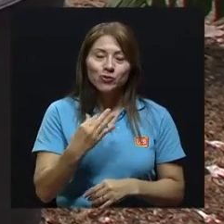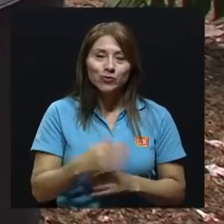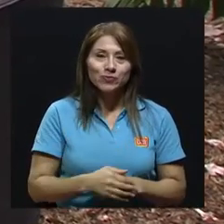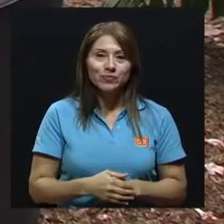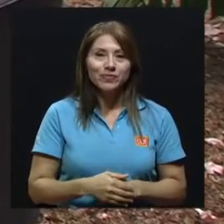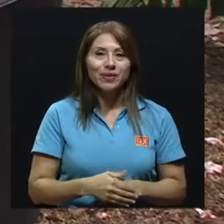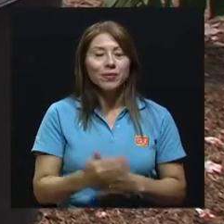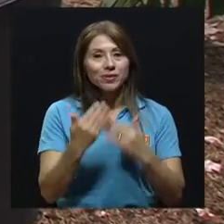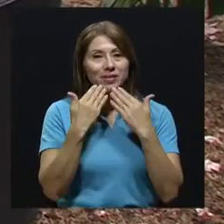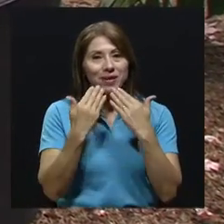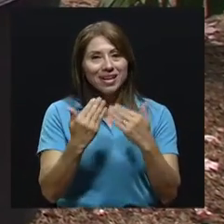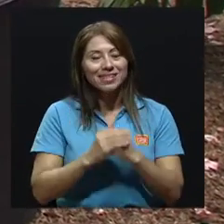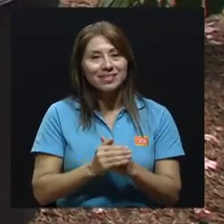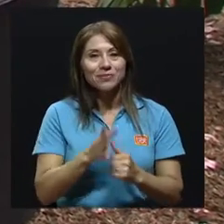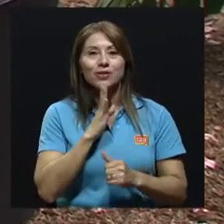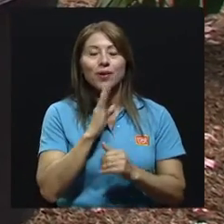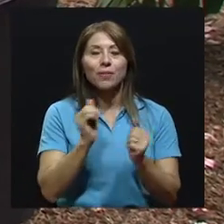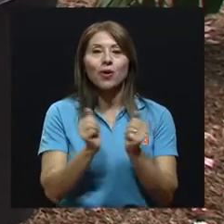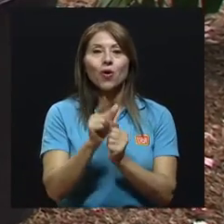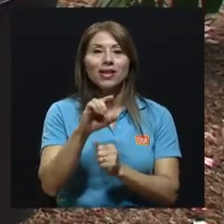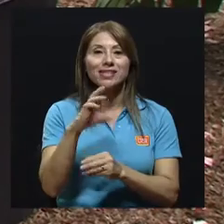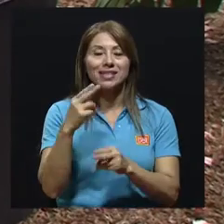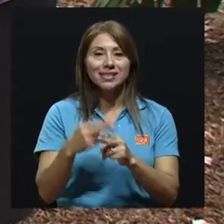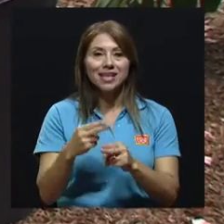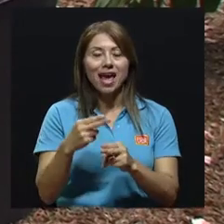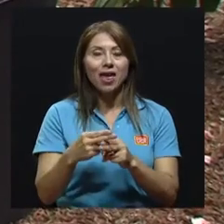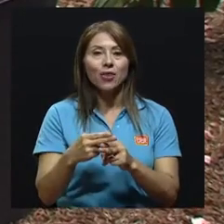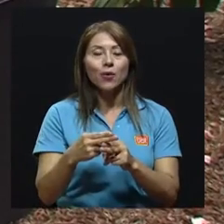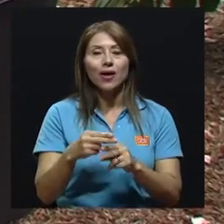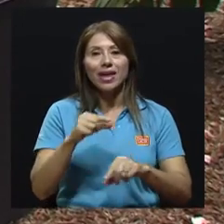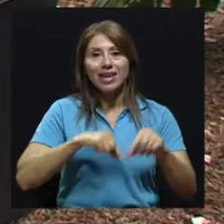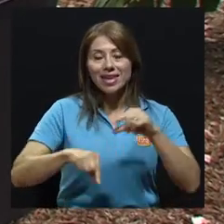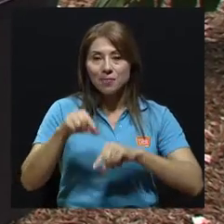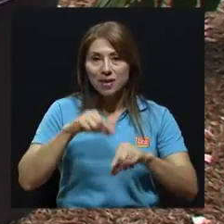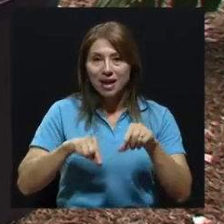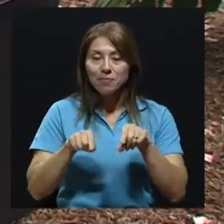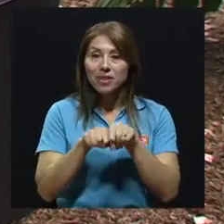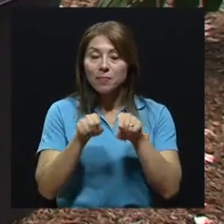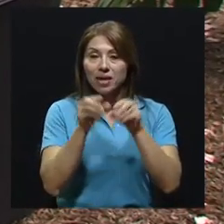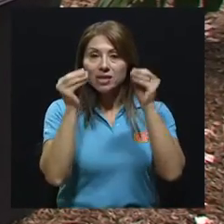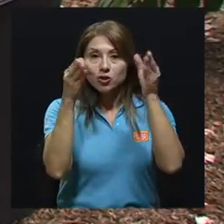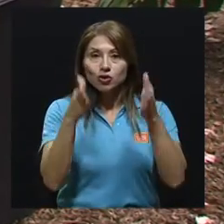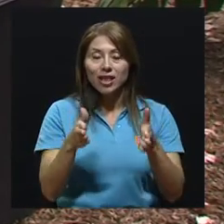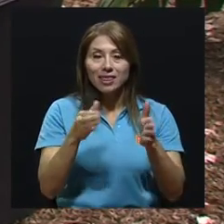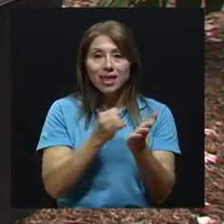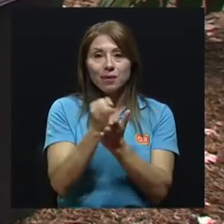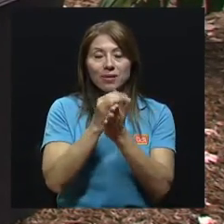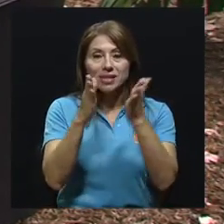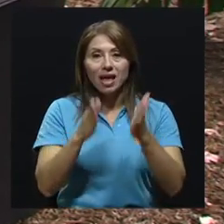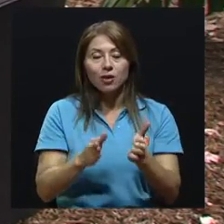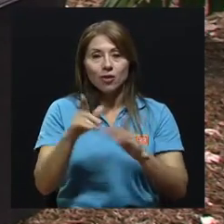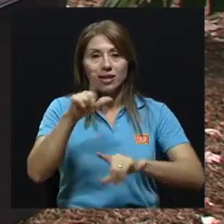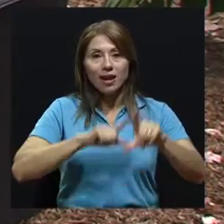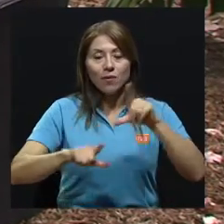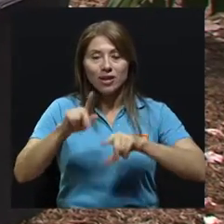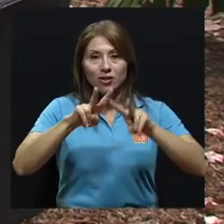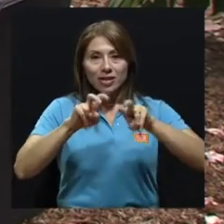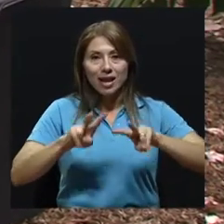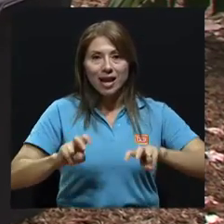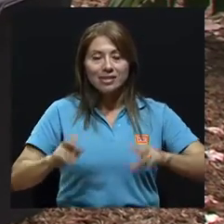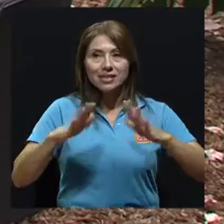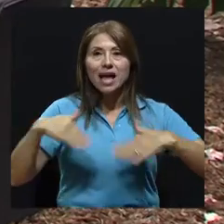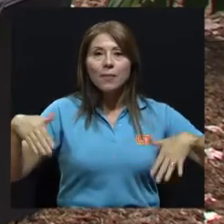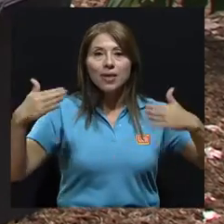mucho gusto, de verdad estamos. Muchísimas gracias, estuvimos conversando con el licenciado en química y también él es docente e investigador del